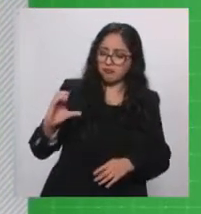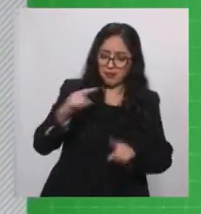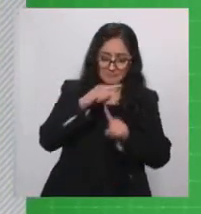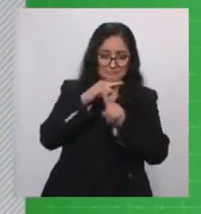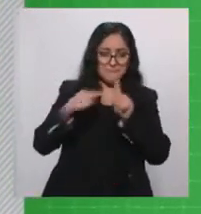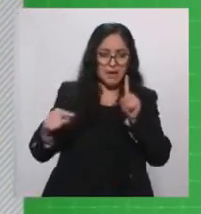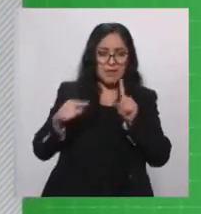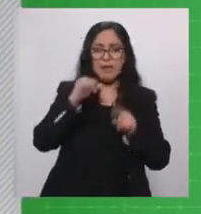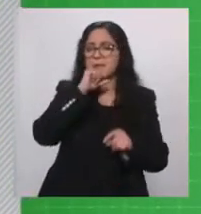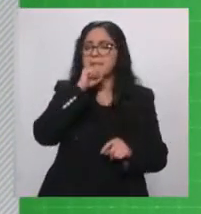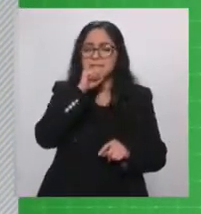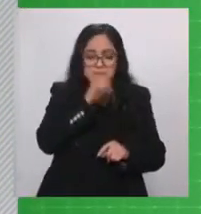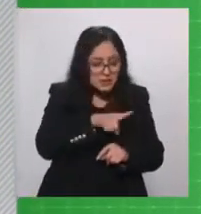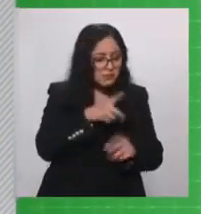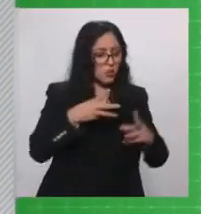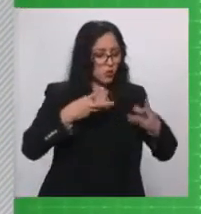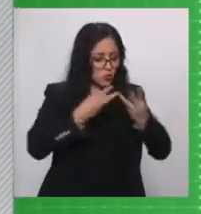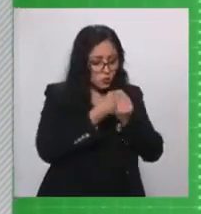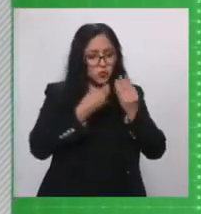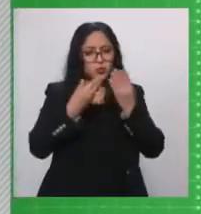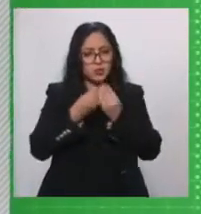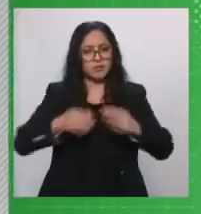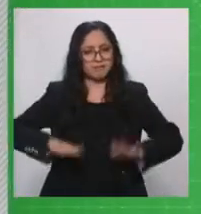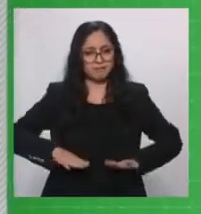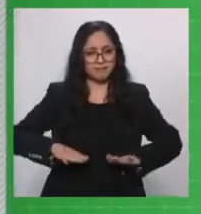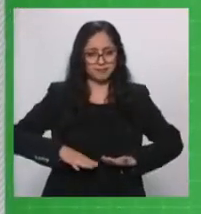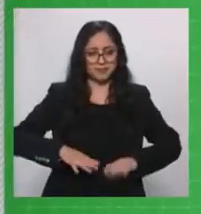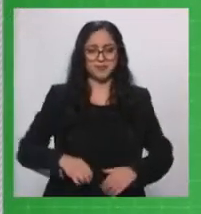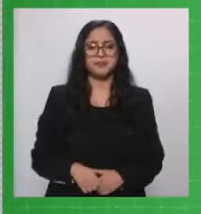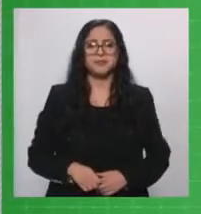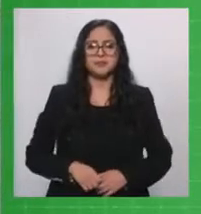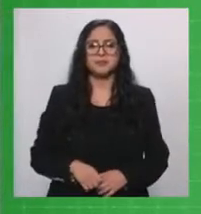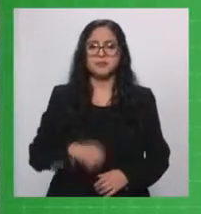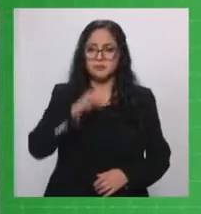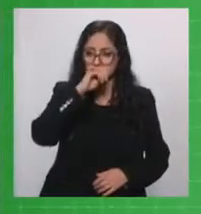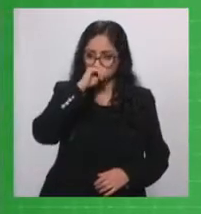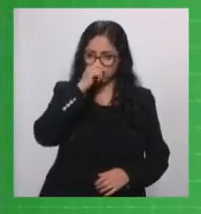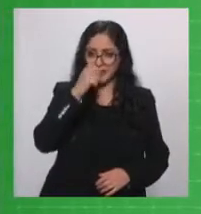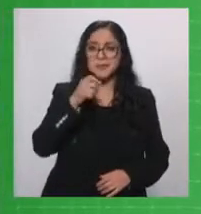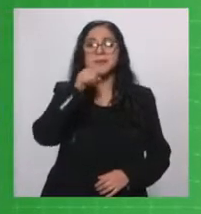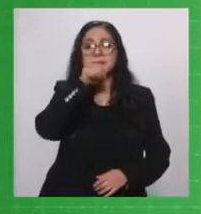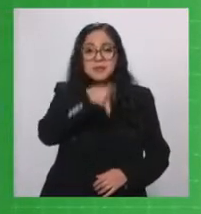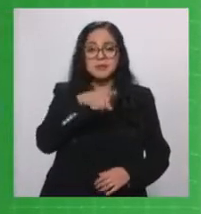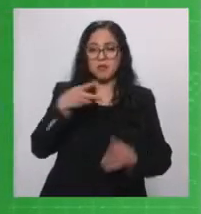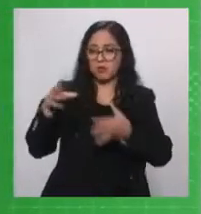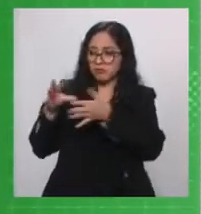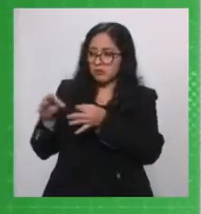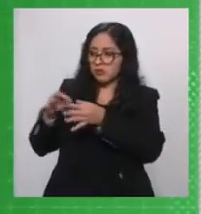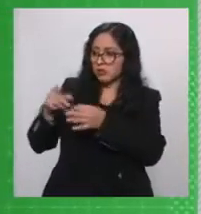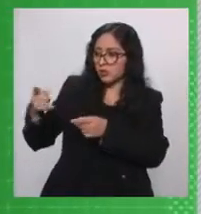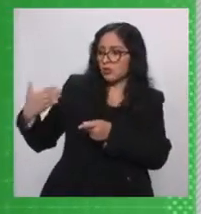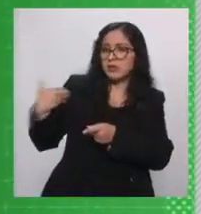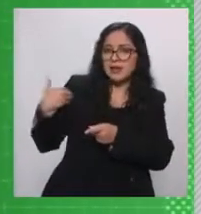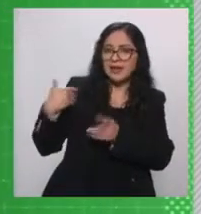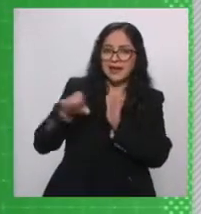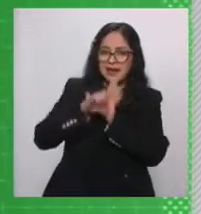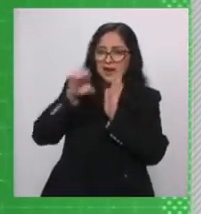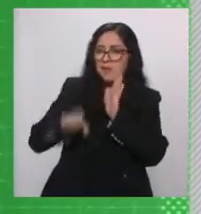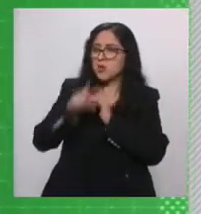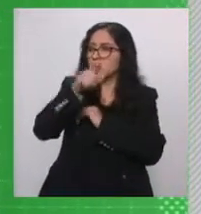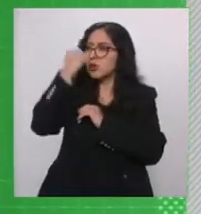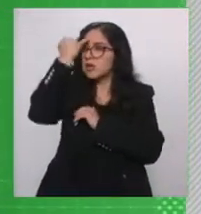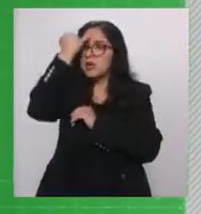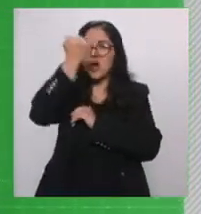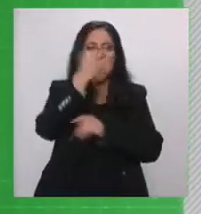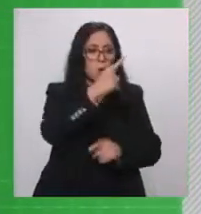aportan estas mismas, que tienen estas mismas características. Y qué bueno que mencionaste todos esos, porque a veces pensamos en frijoles y pensamos que